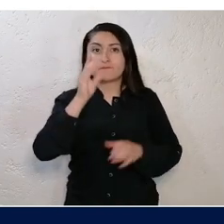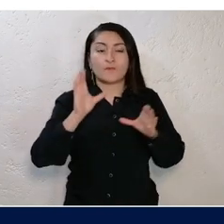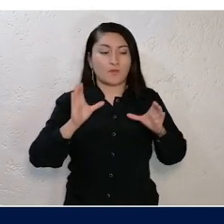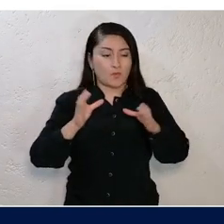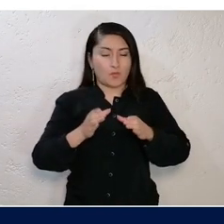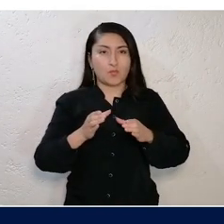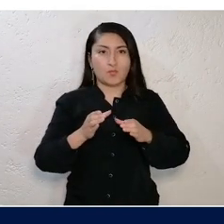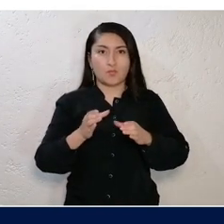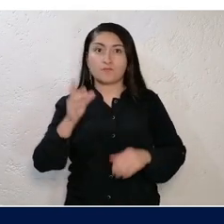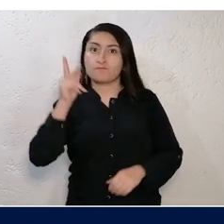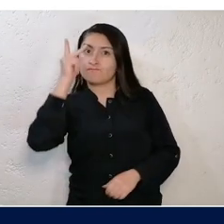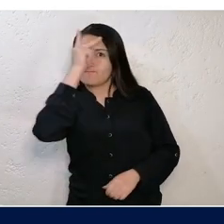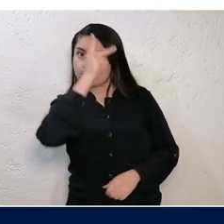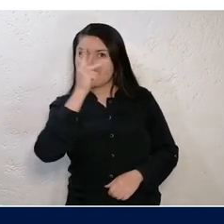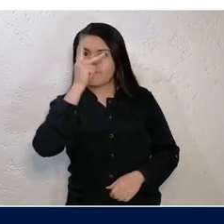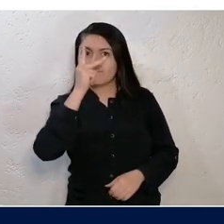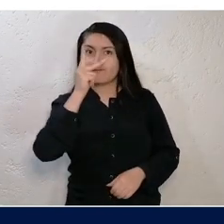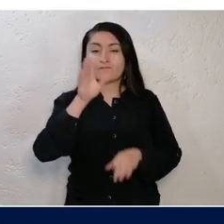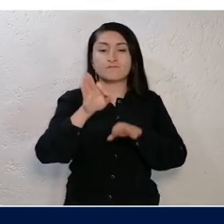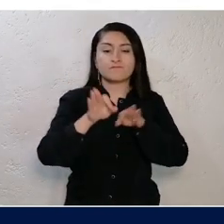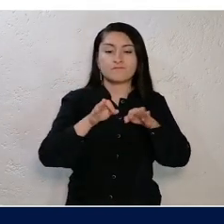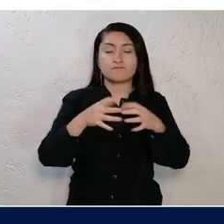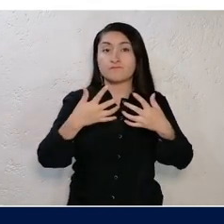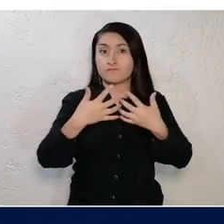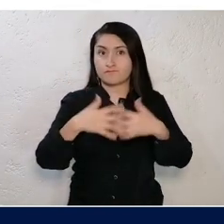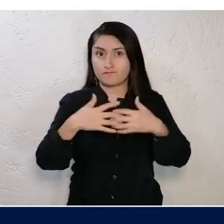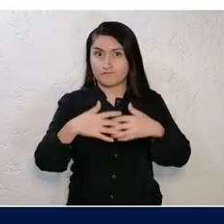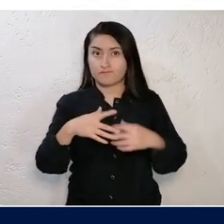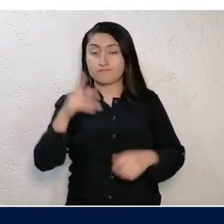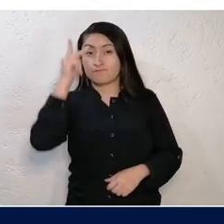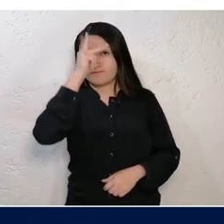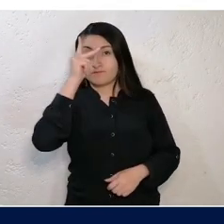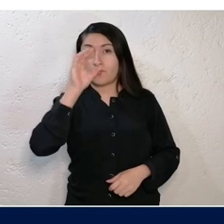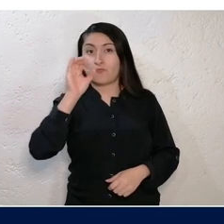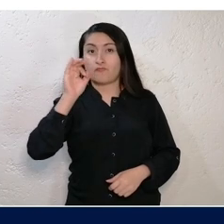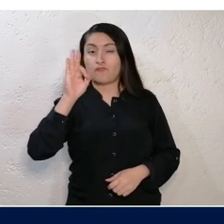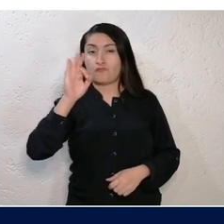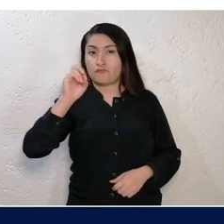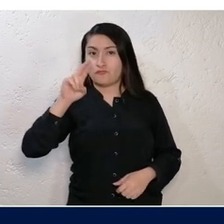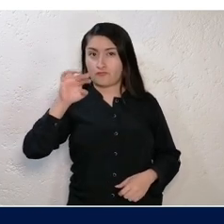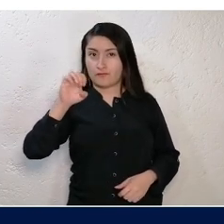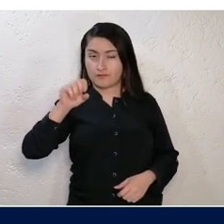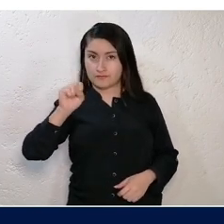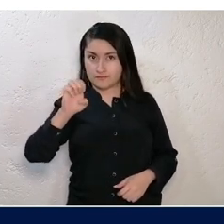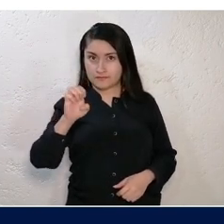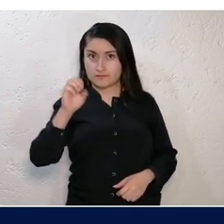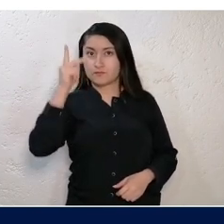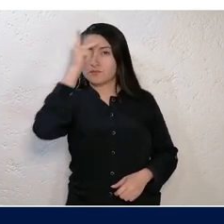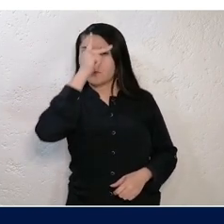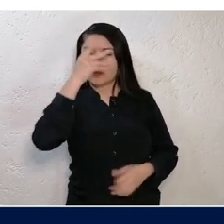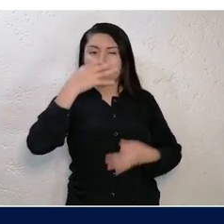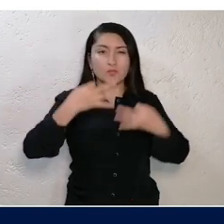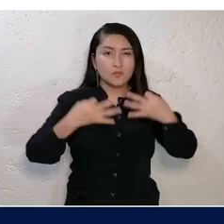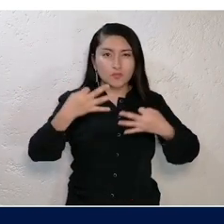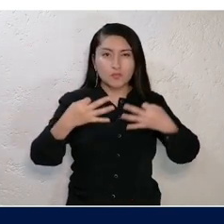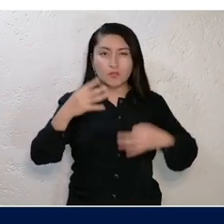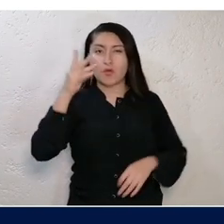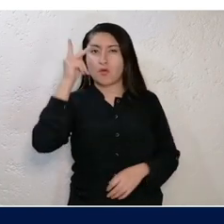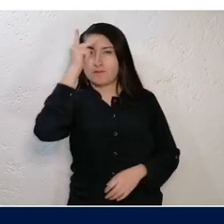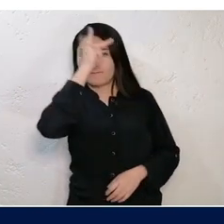comunitaria, psicología laboral e industrial, psicología forense, psicología jurídica,